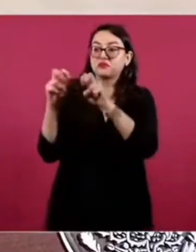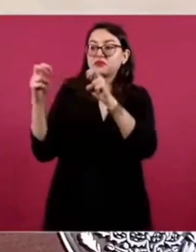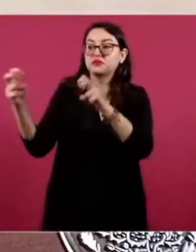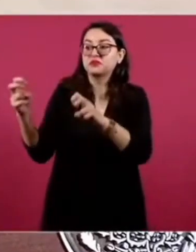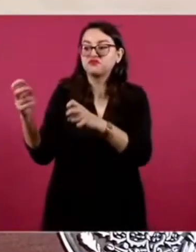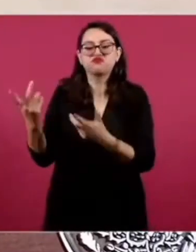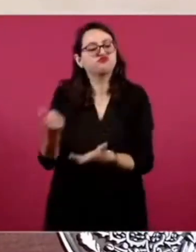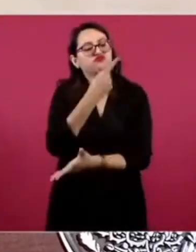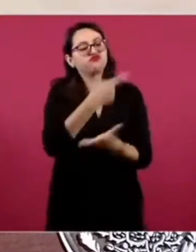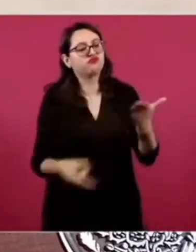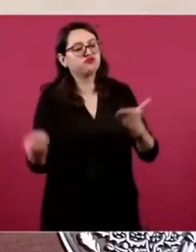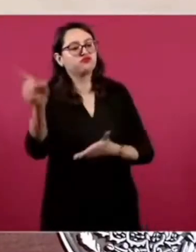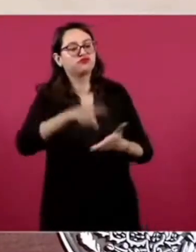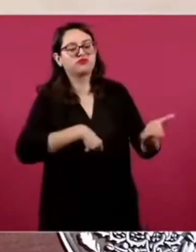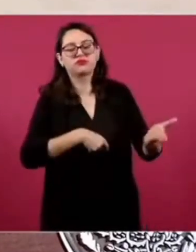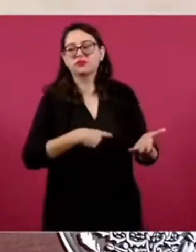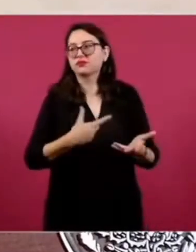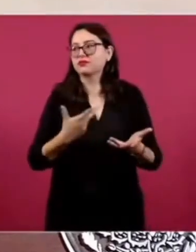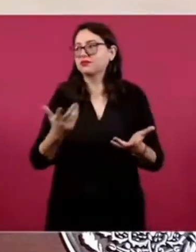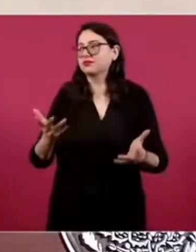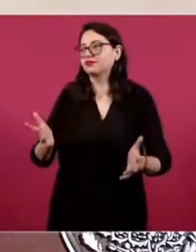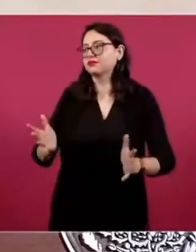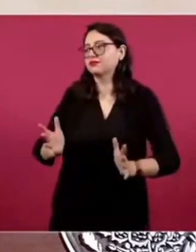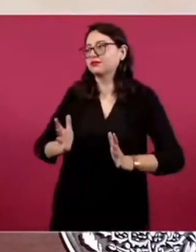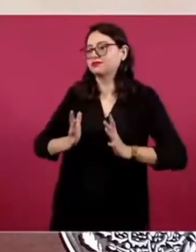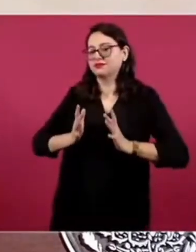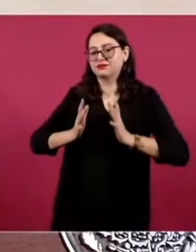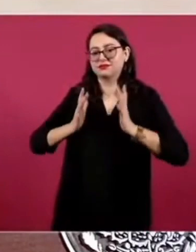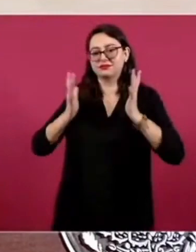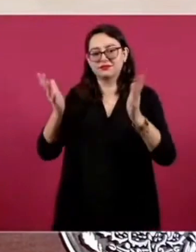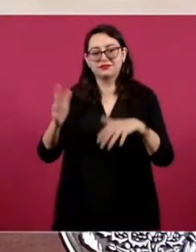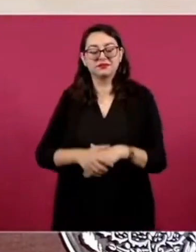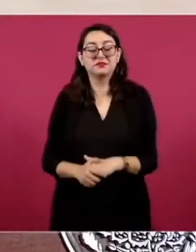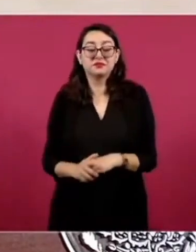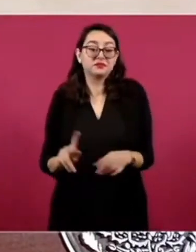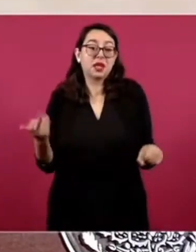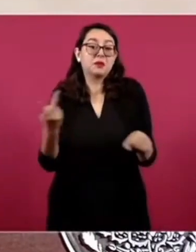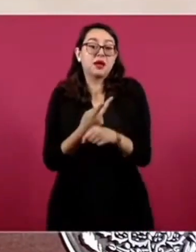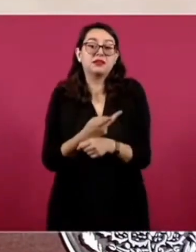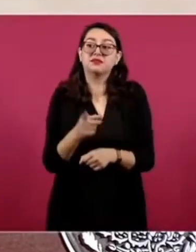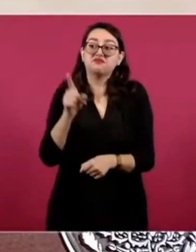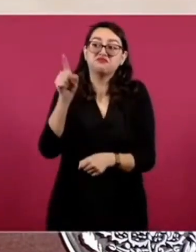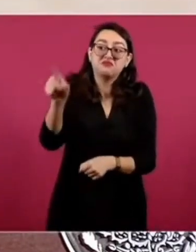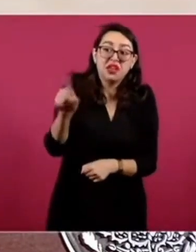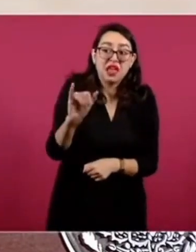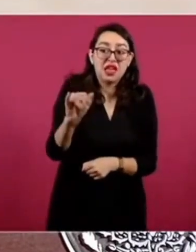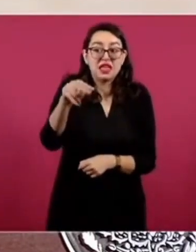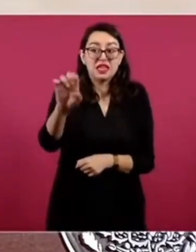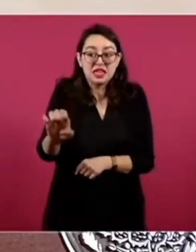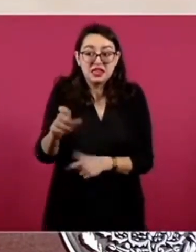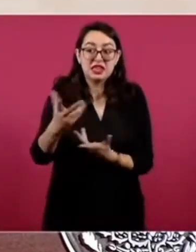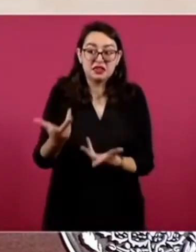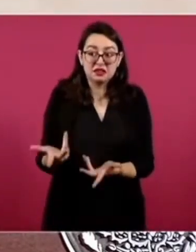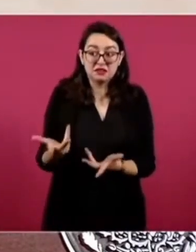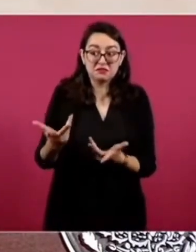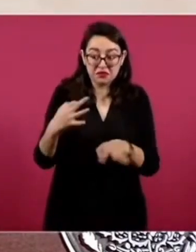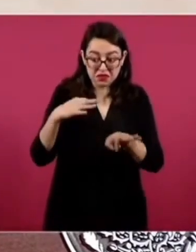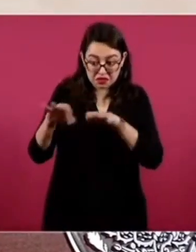que se fueron y los nuevos. No le dieron